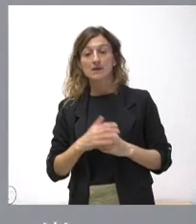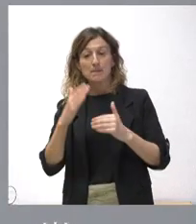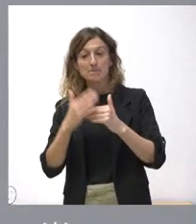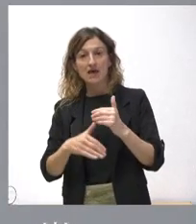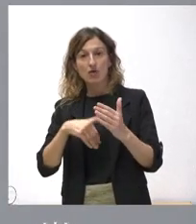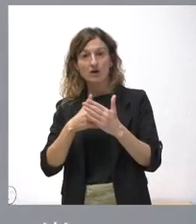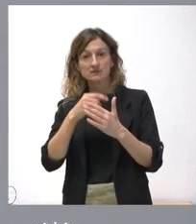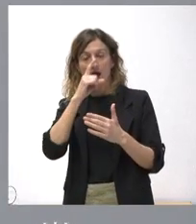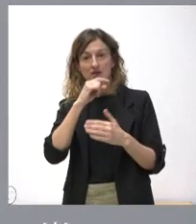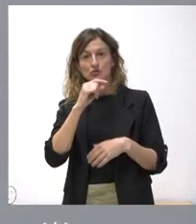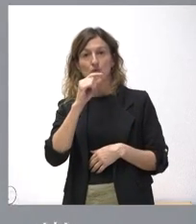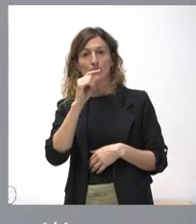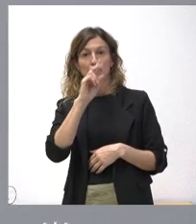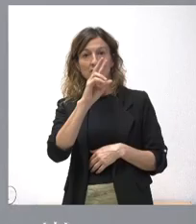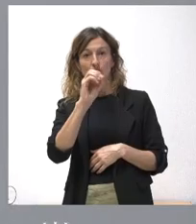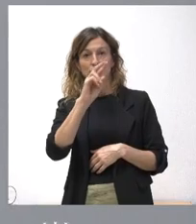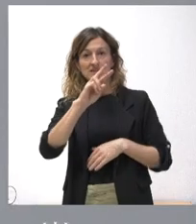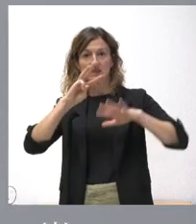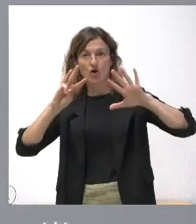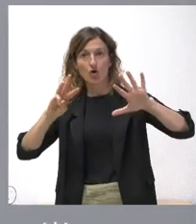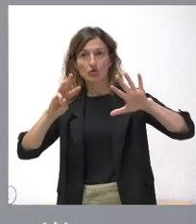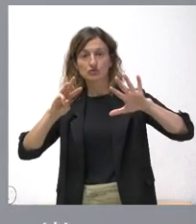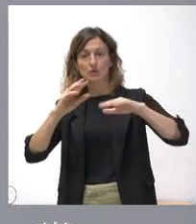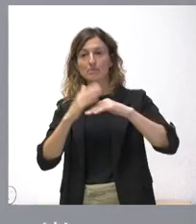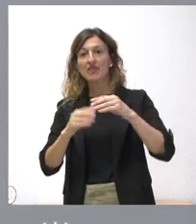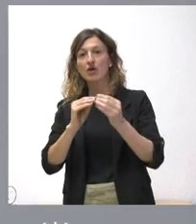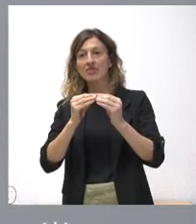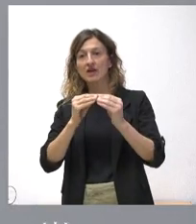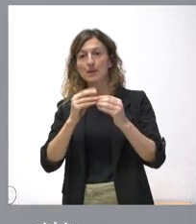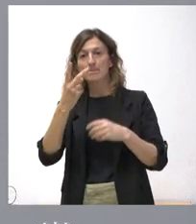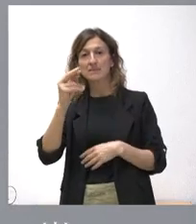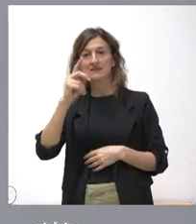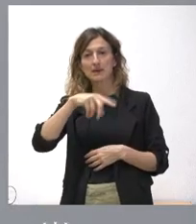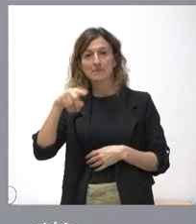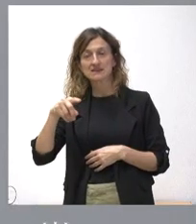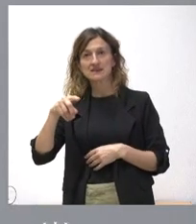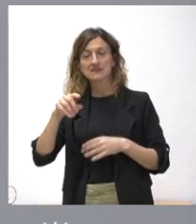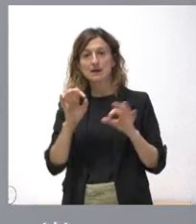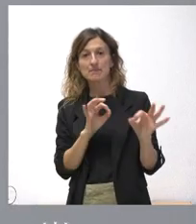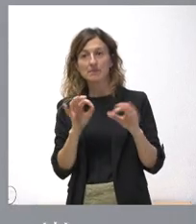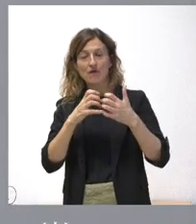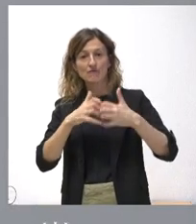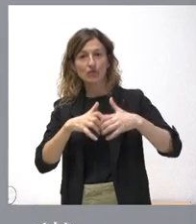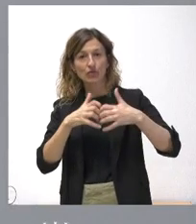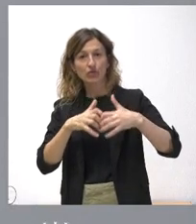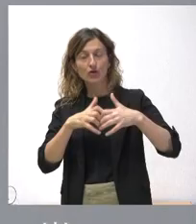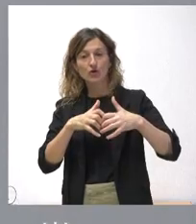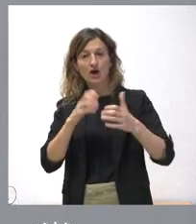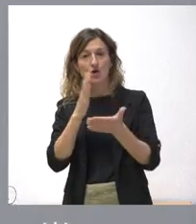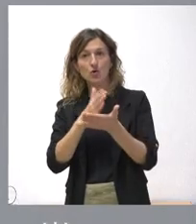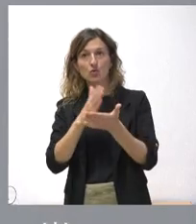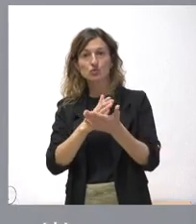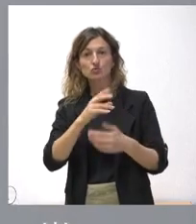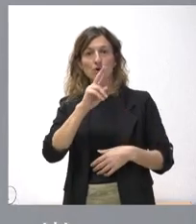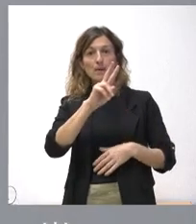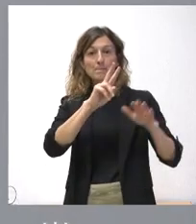el año 2028, perdón, el plazo de ejecuciones de 20 meses y está prevista la puesta en funcionamiento para el curso escolar 27